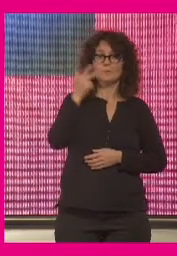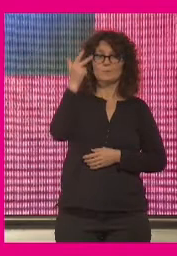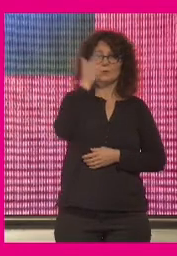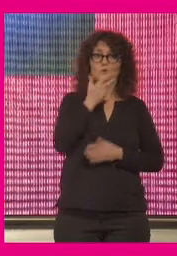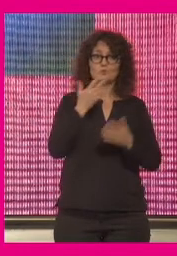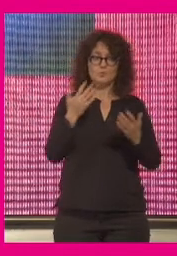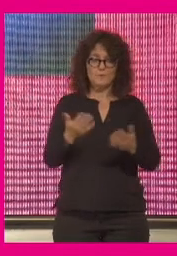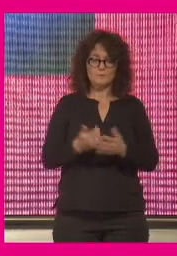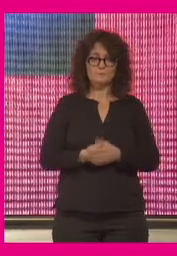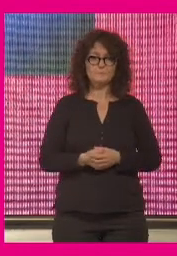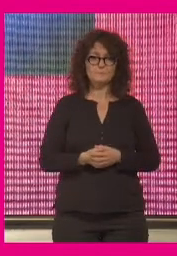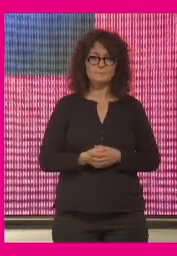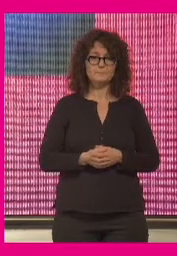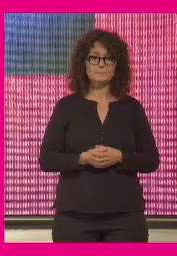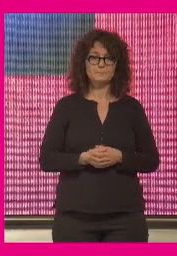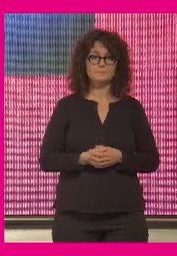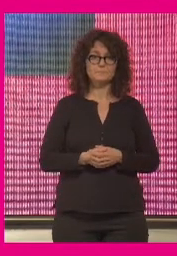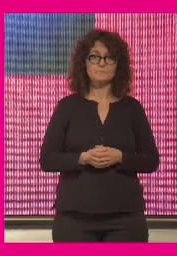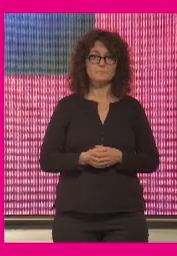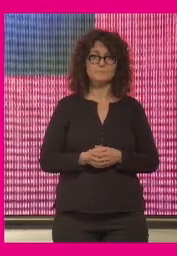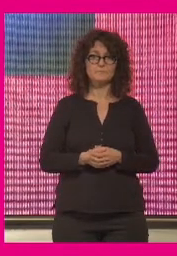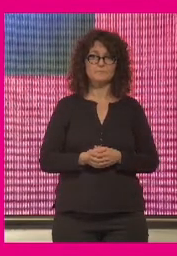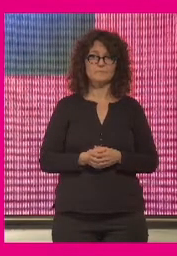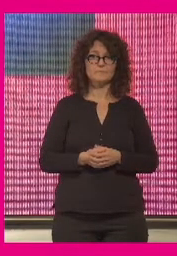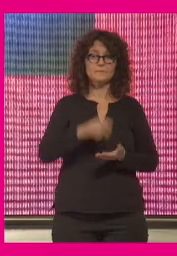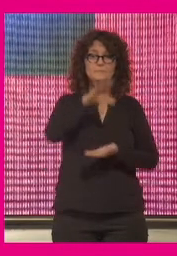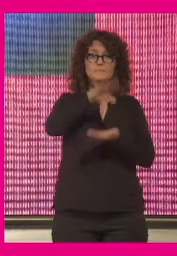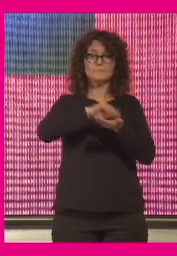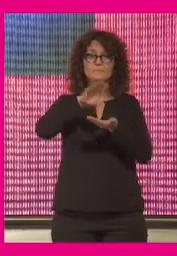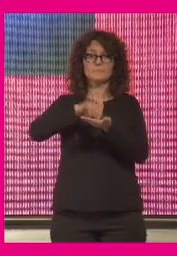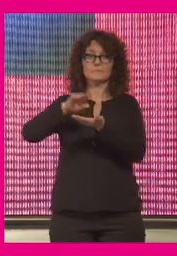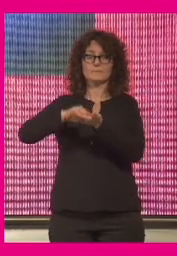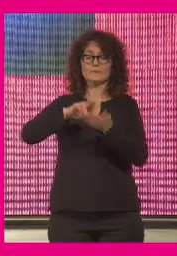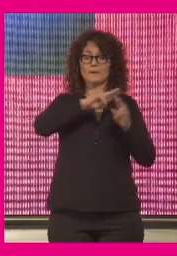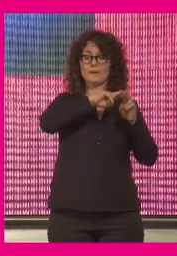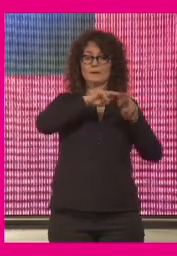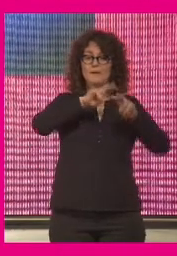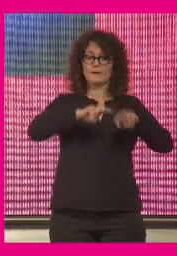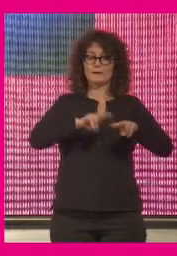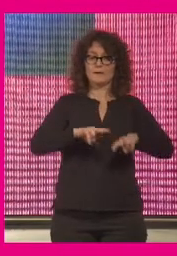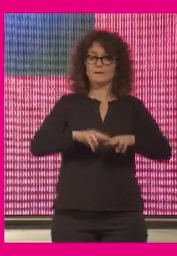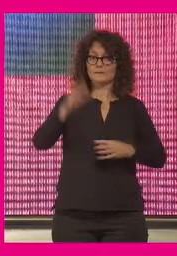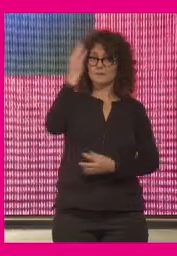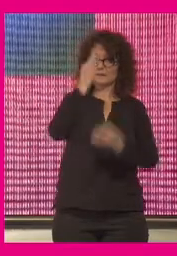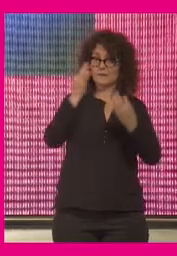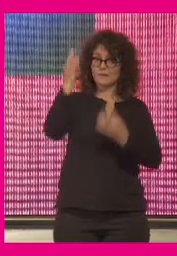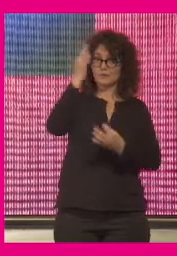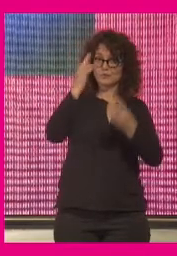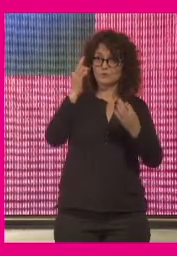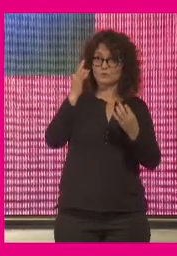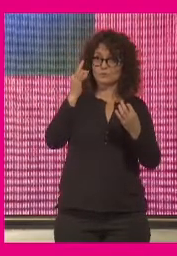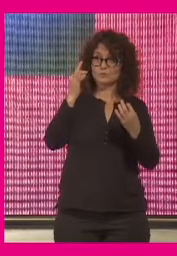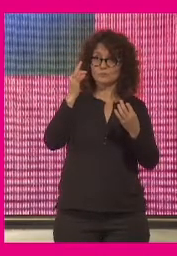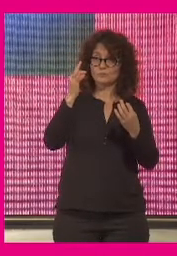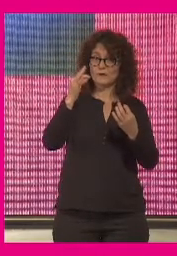mismas prácticas de recolección de análisis y de visualización de los datos en general